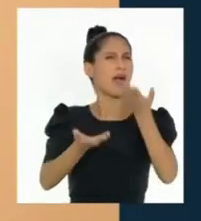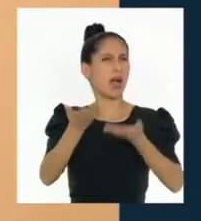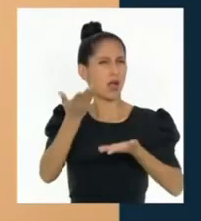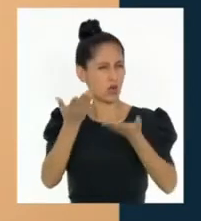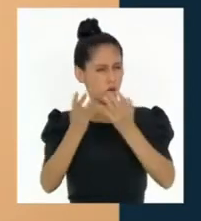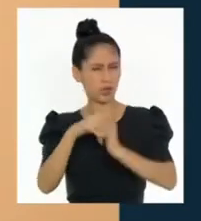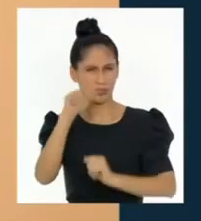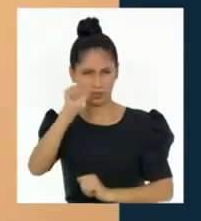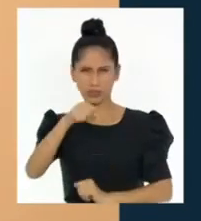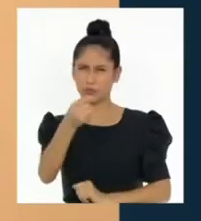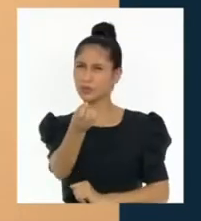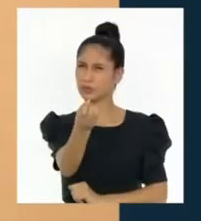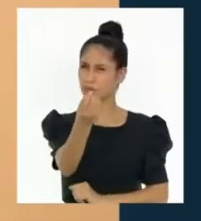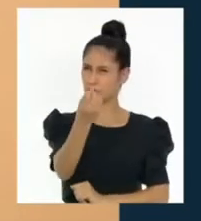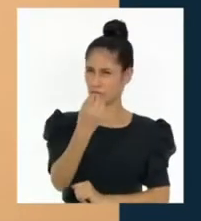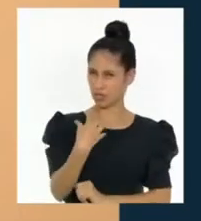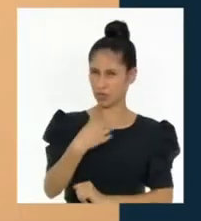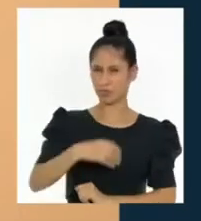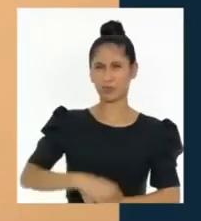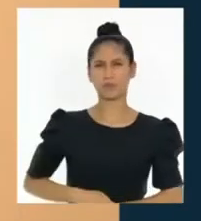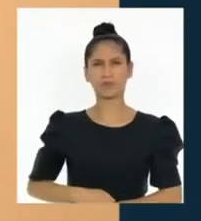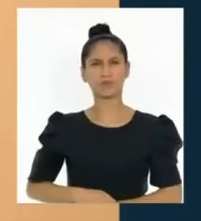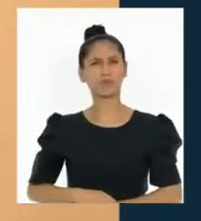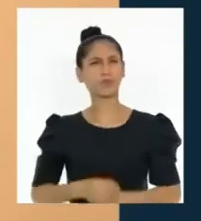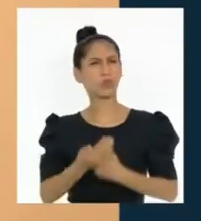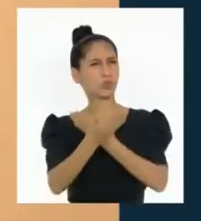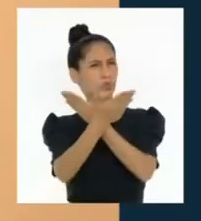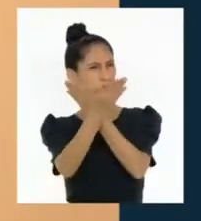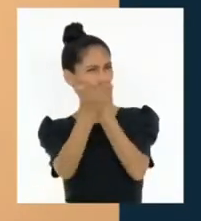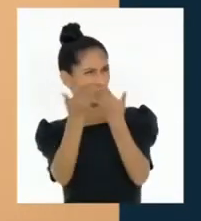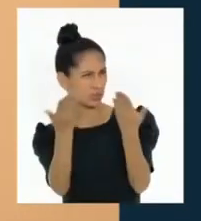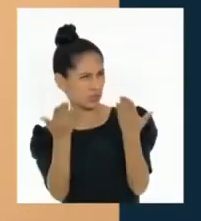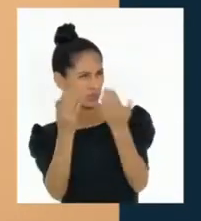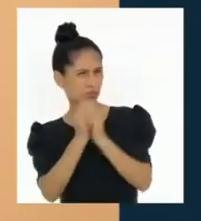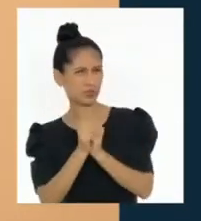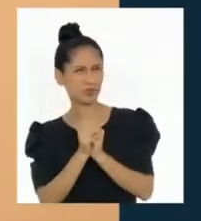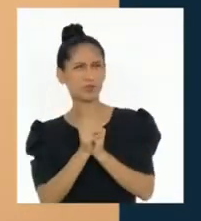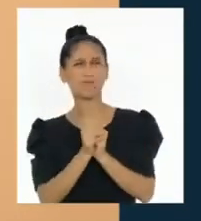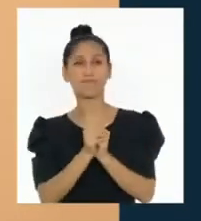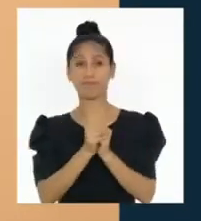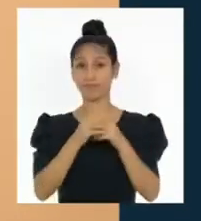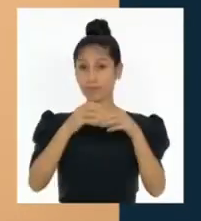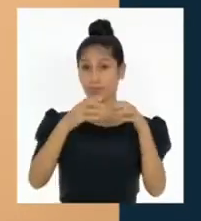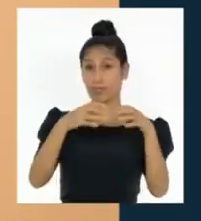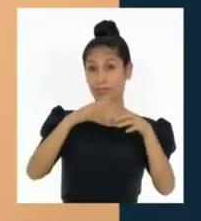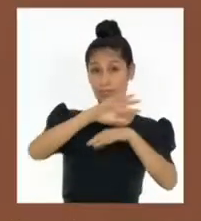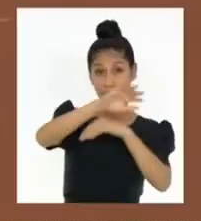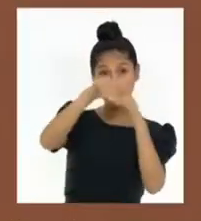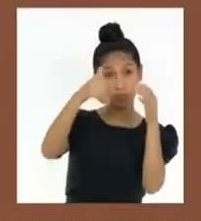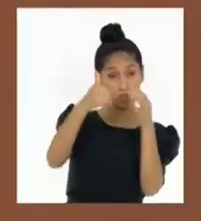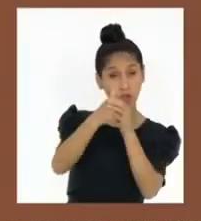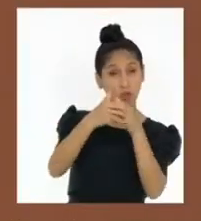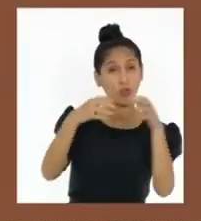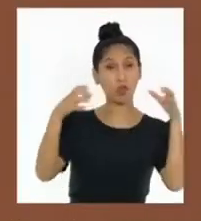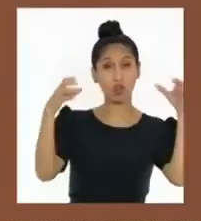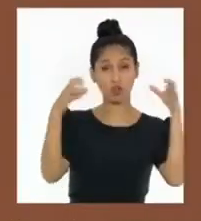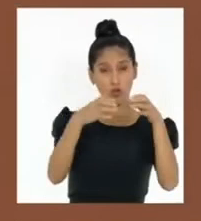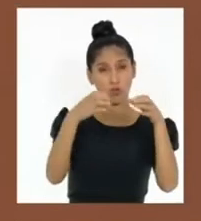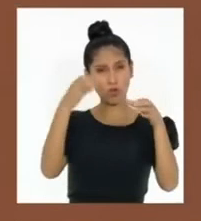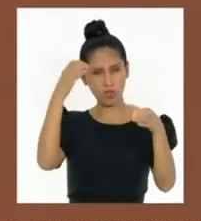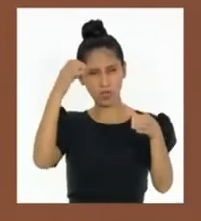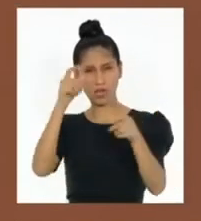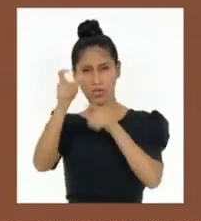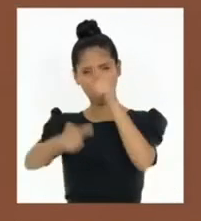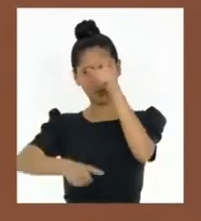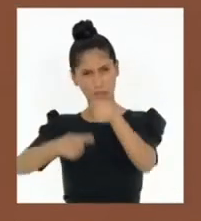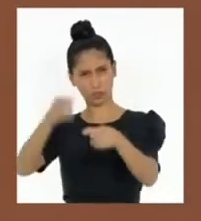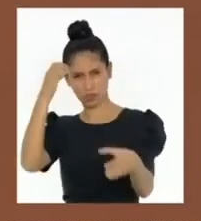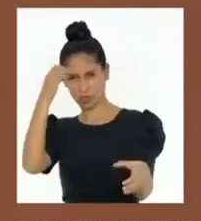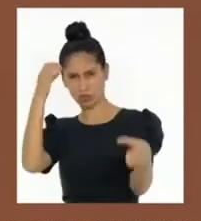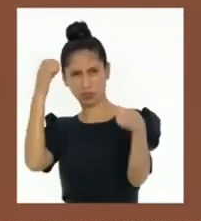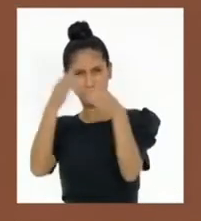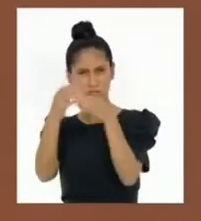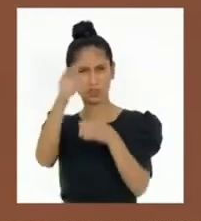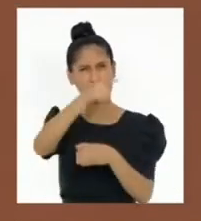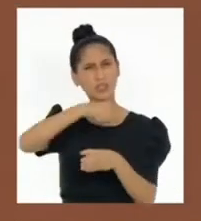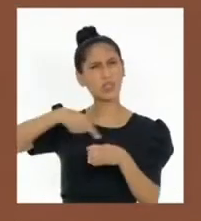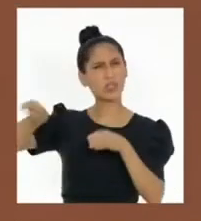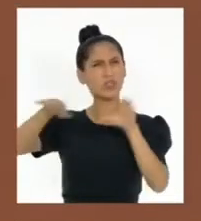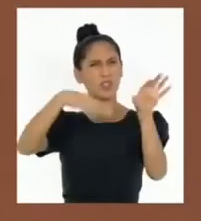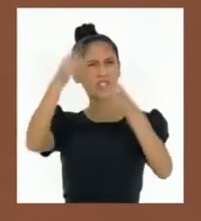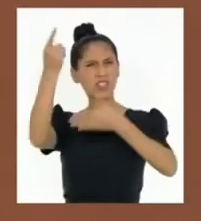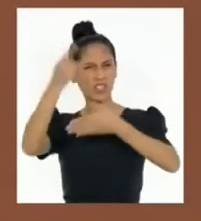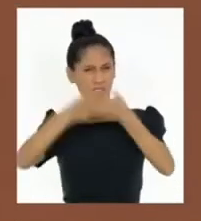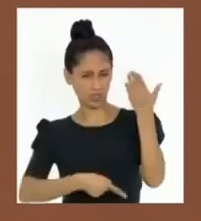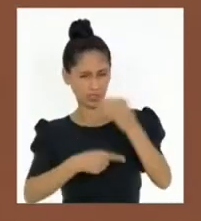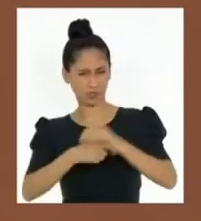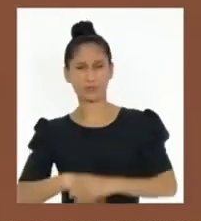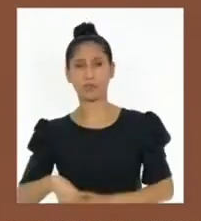díganme, ¿cuáles creen que son las funciones de las y los congresistas? Representar a todas las peruanas y